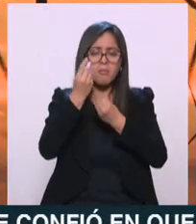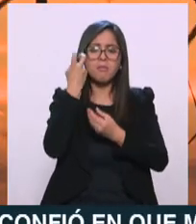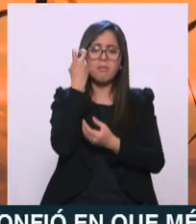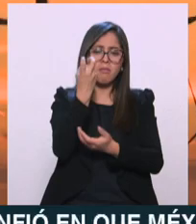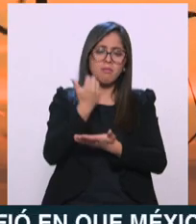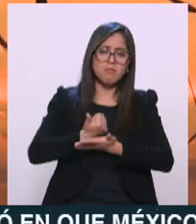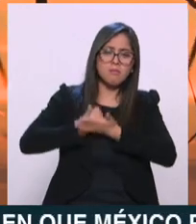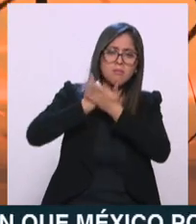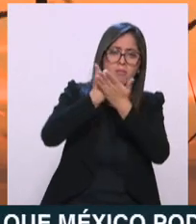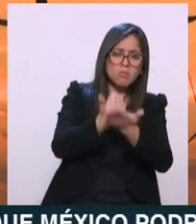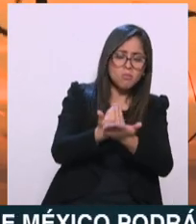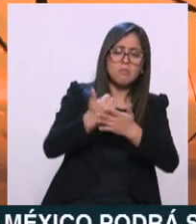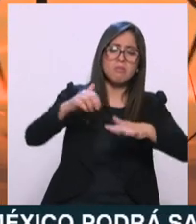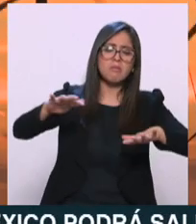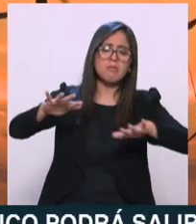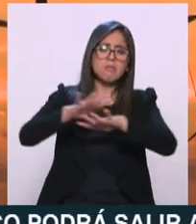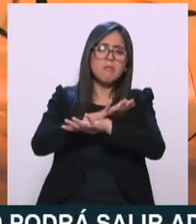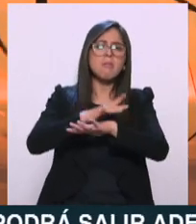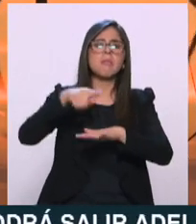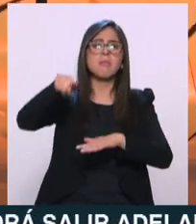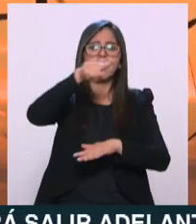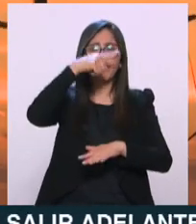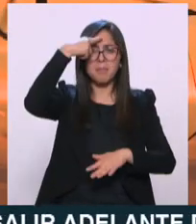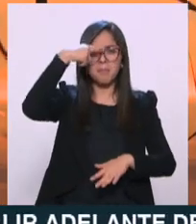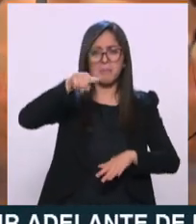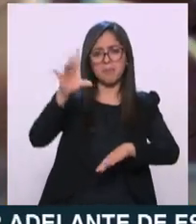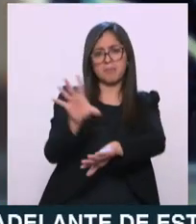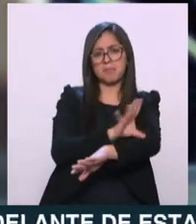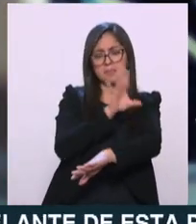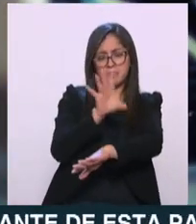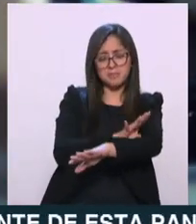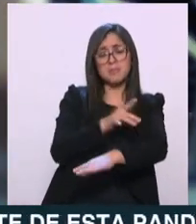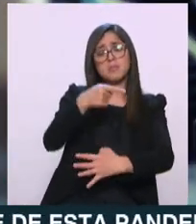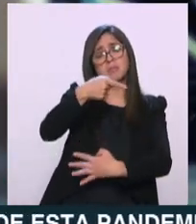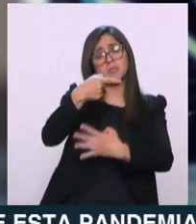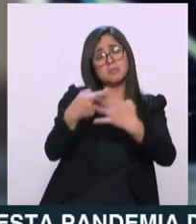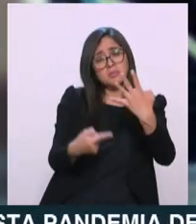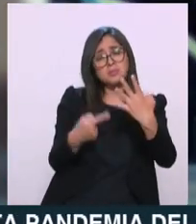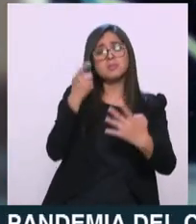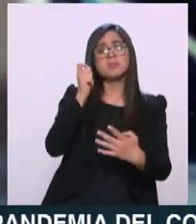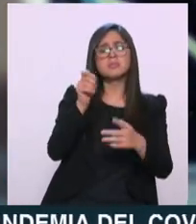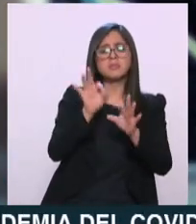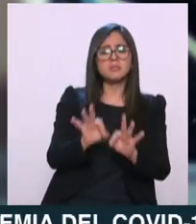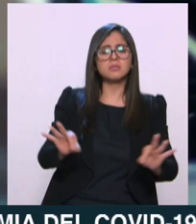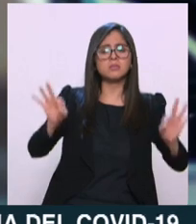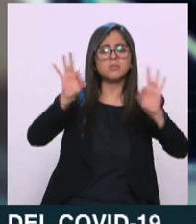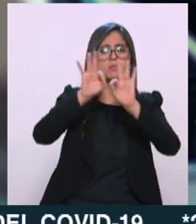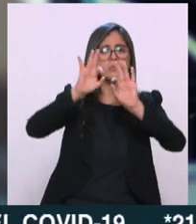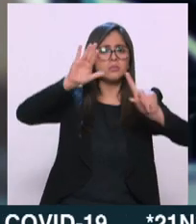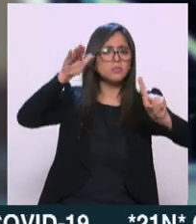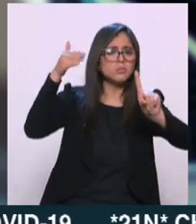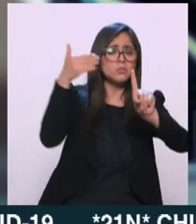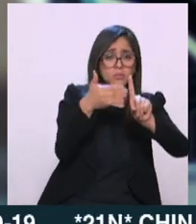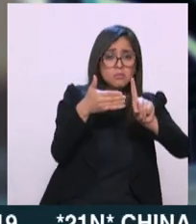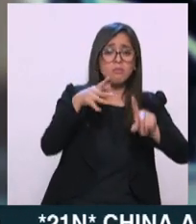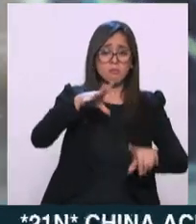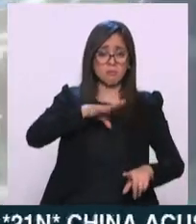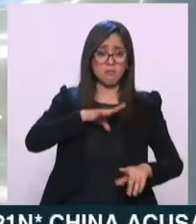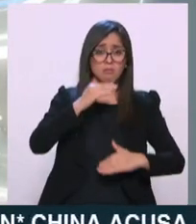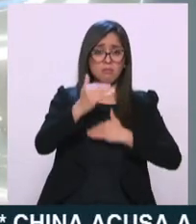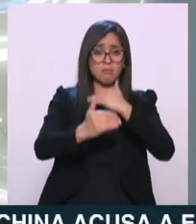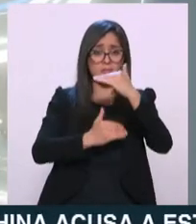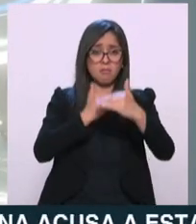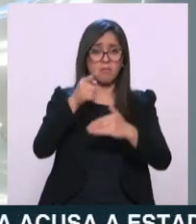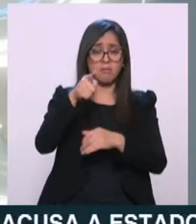alimentaria, transición energética y dentro de estos ramos también prioridades en las cuales o ya hay un avance de